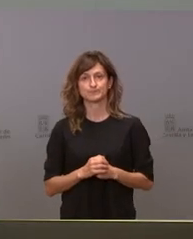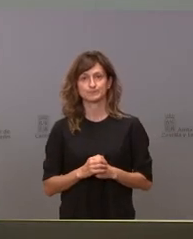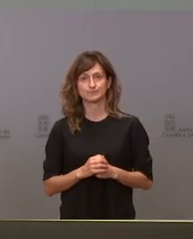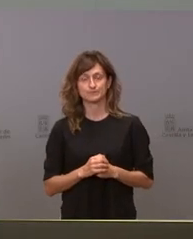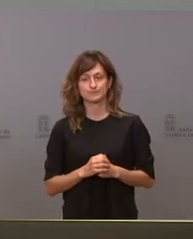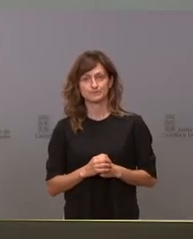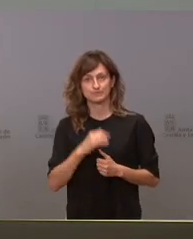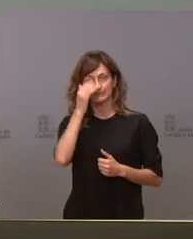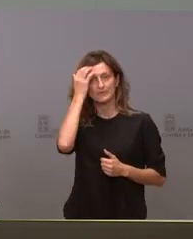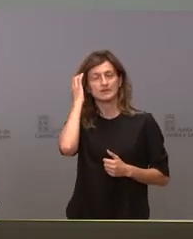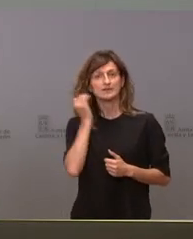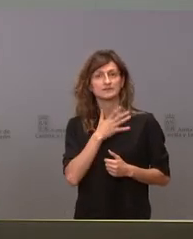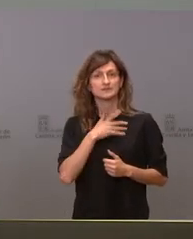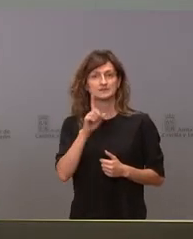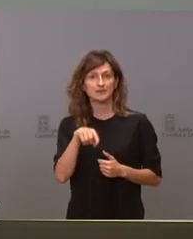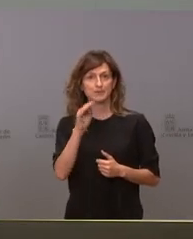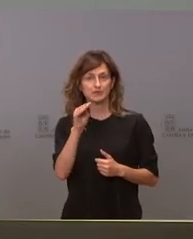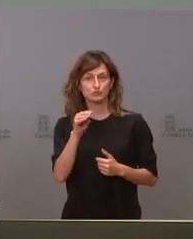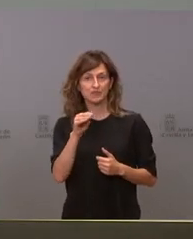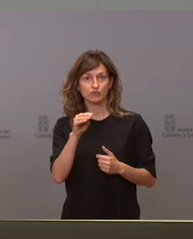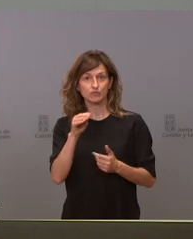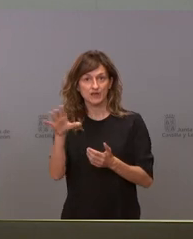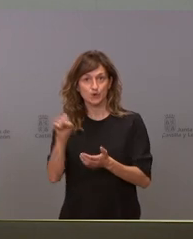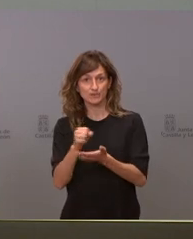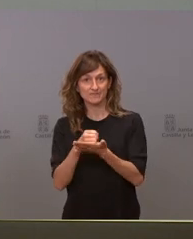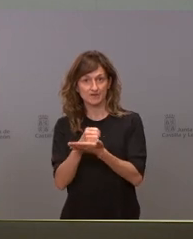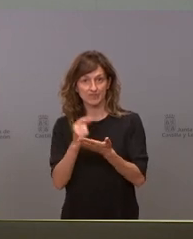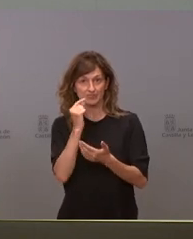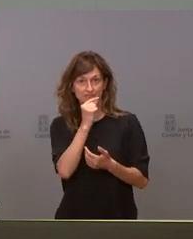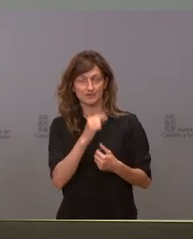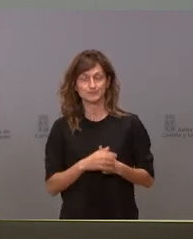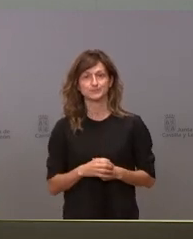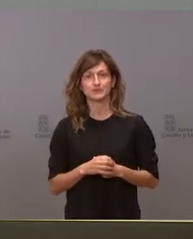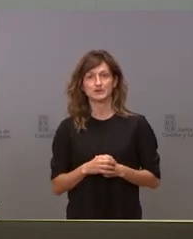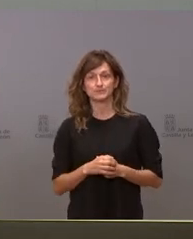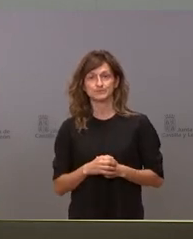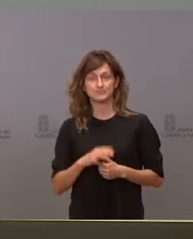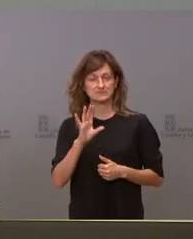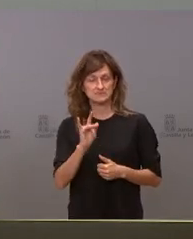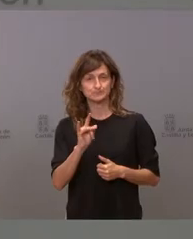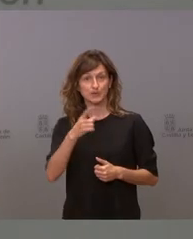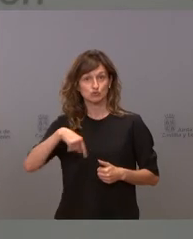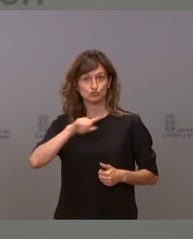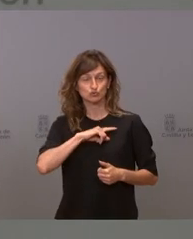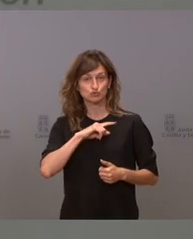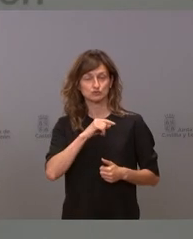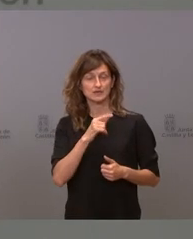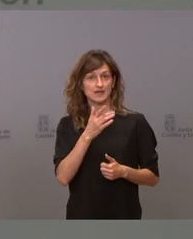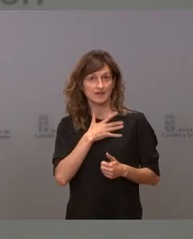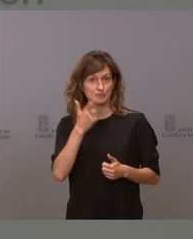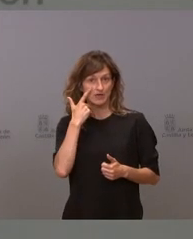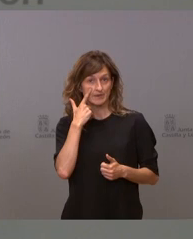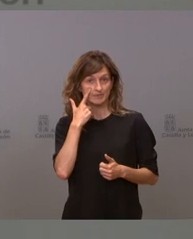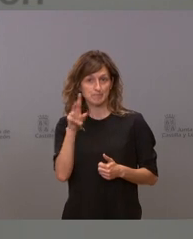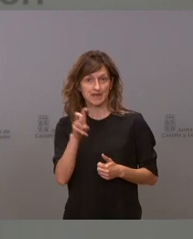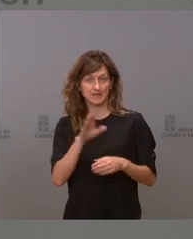perdón había preguntado también por los autotest los autotest sí los autotest nosotros esperamos que contribuyan a